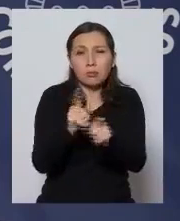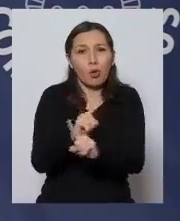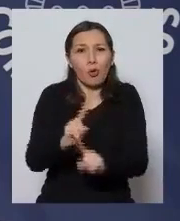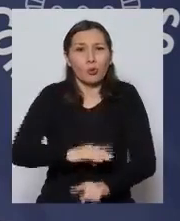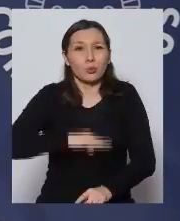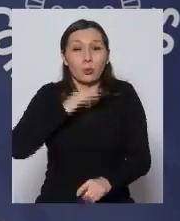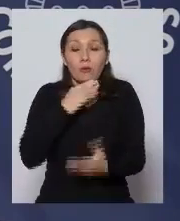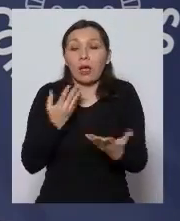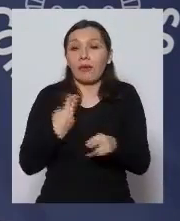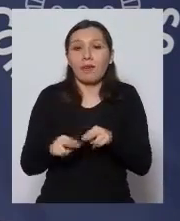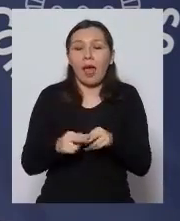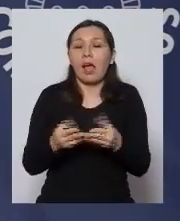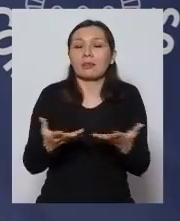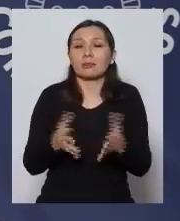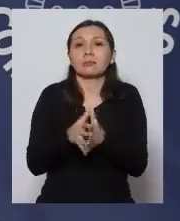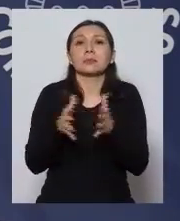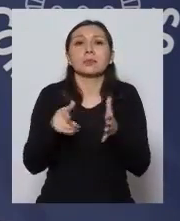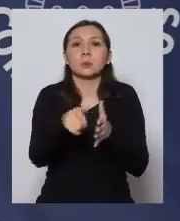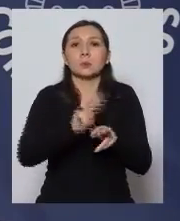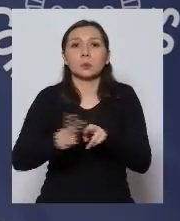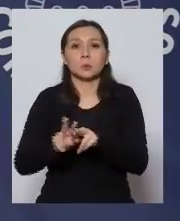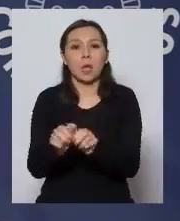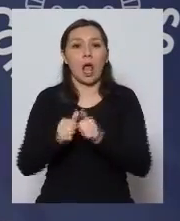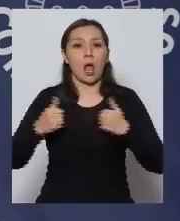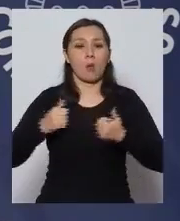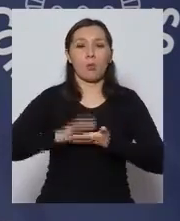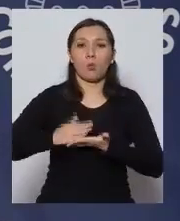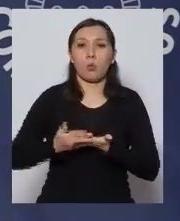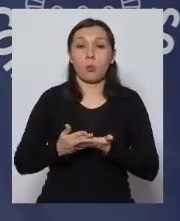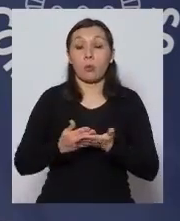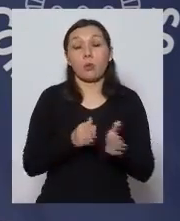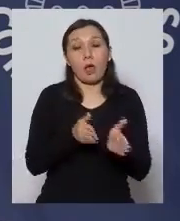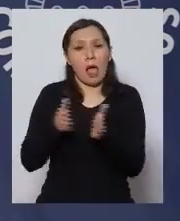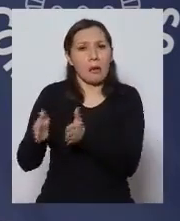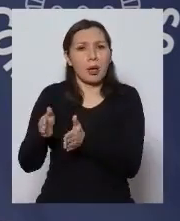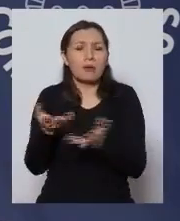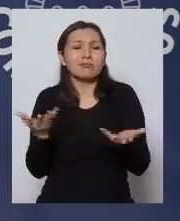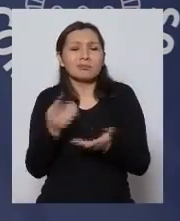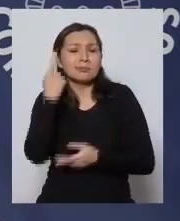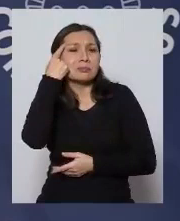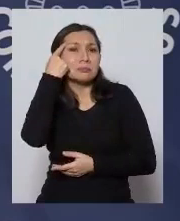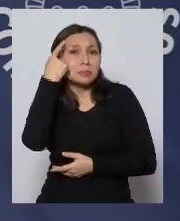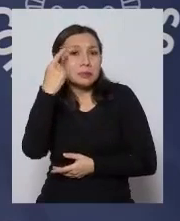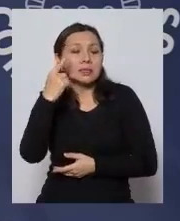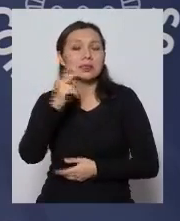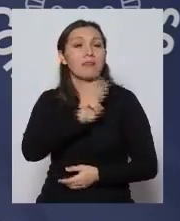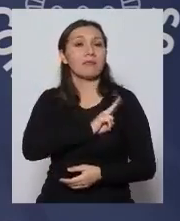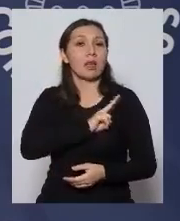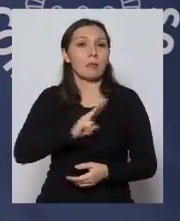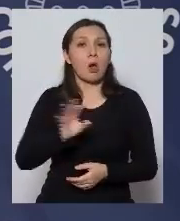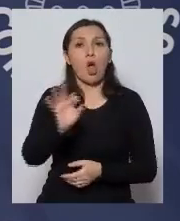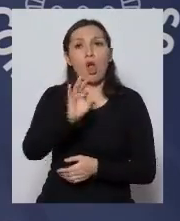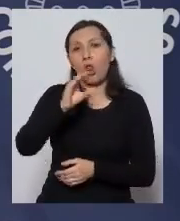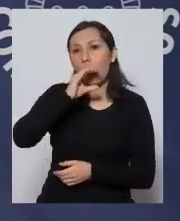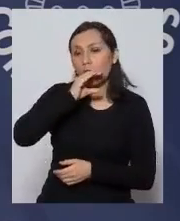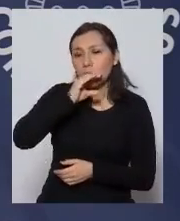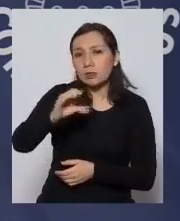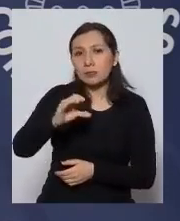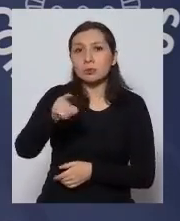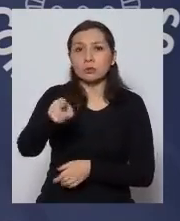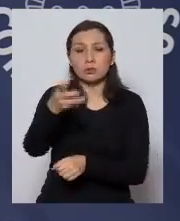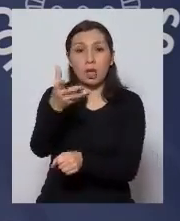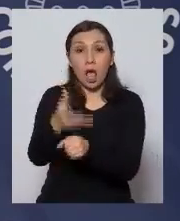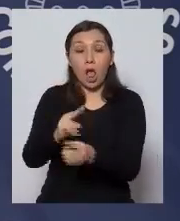suficiente ¿qué más se puede hacer de parte de ustedes como autoridad sanitaria? y aparte ¿qué se tiene pensado en Valparaíso o en Concepción